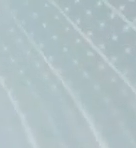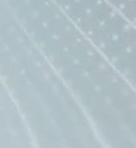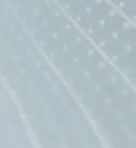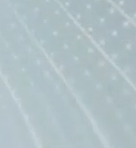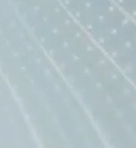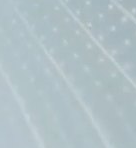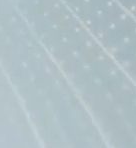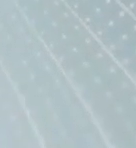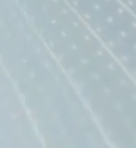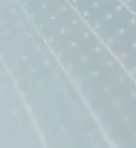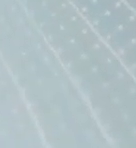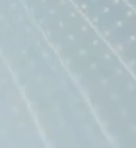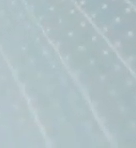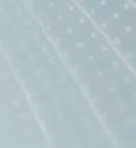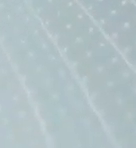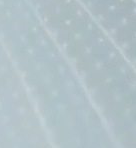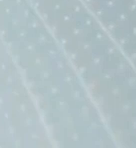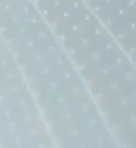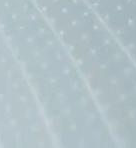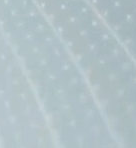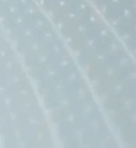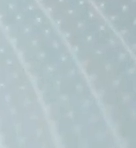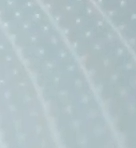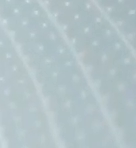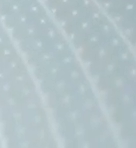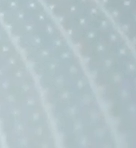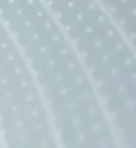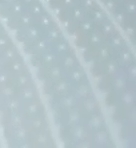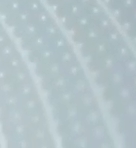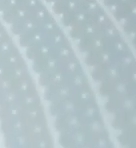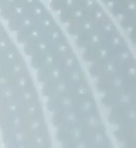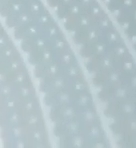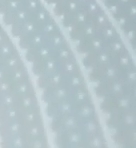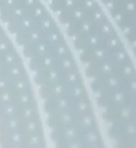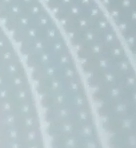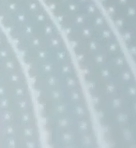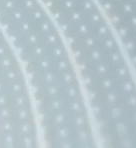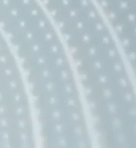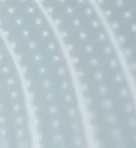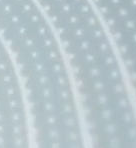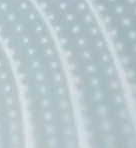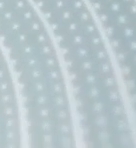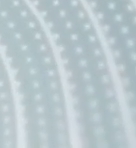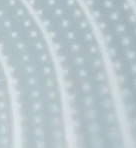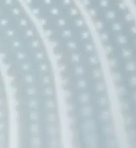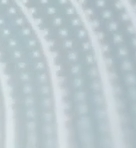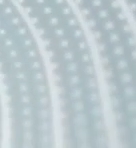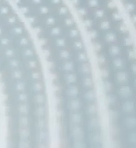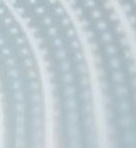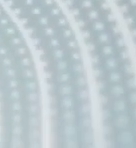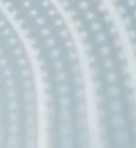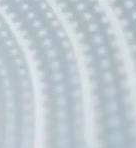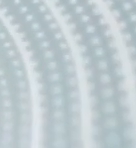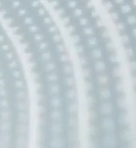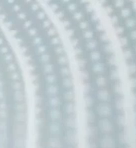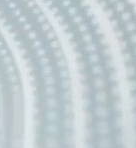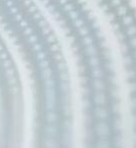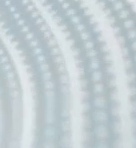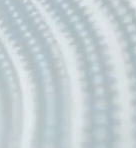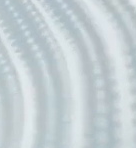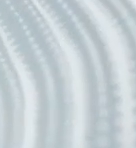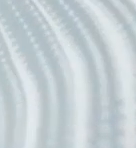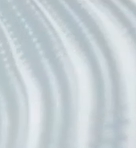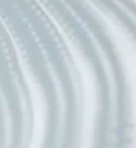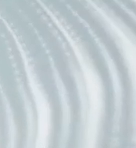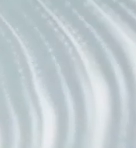Editorial Corporativo de Medios de Comunicación. Somos lo que tú y lo que a ti te importa. Por eso somos,